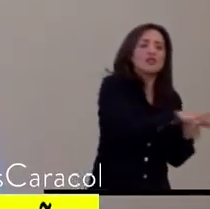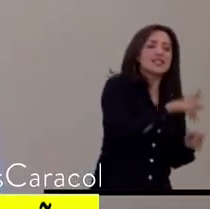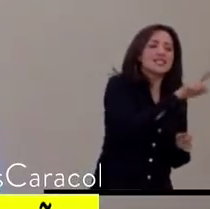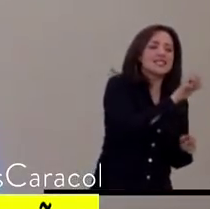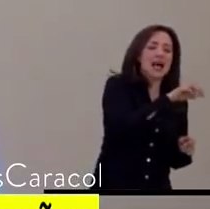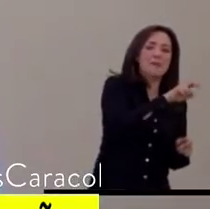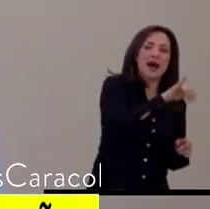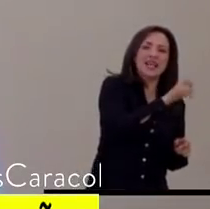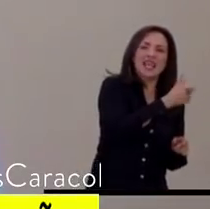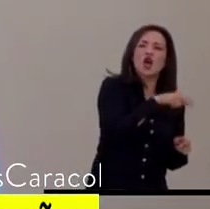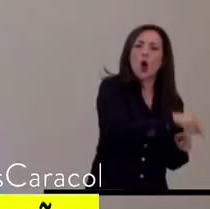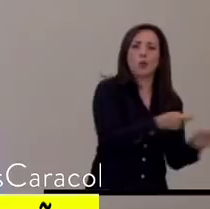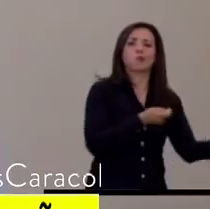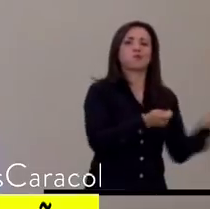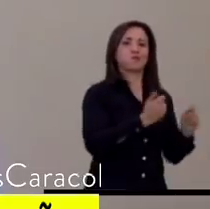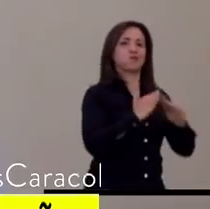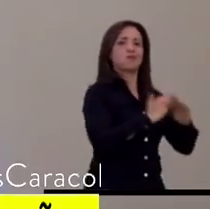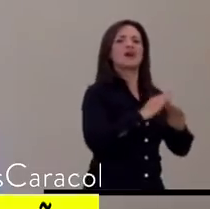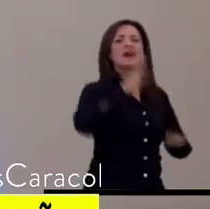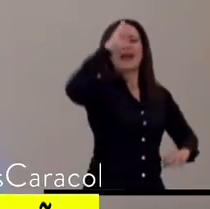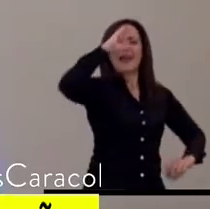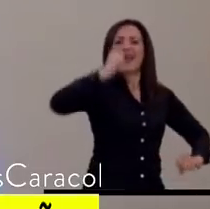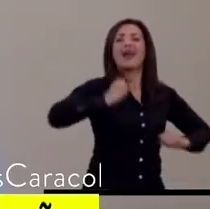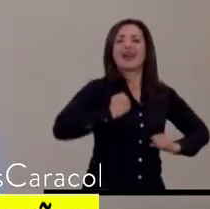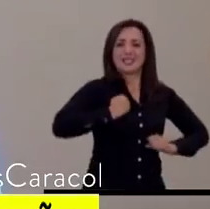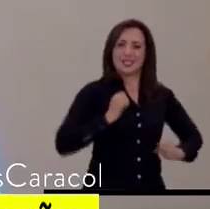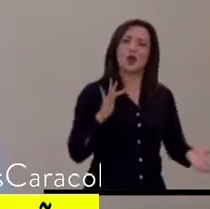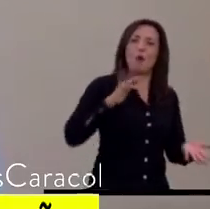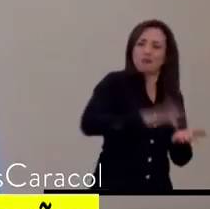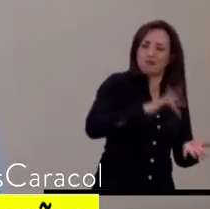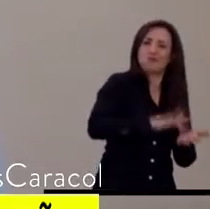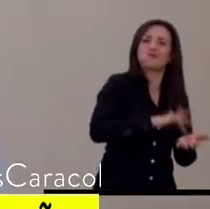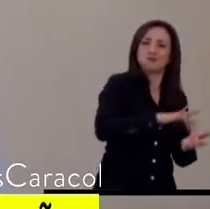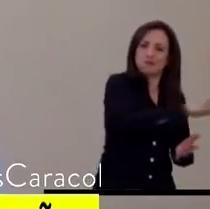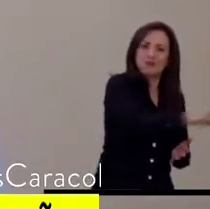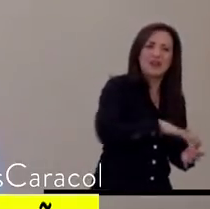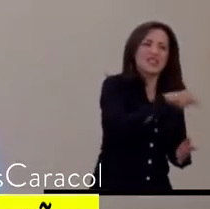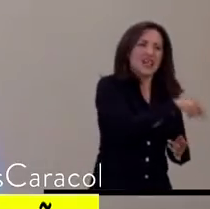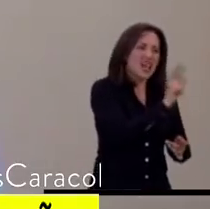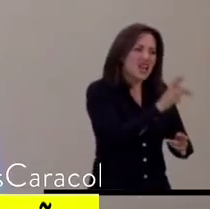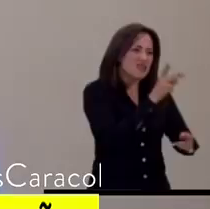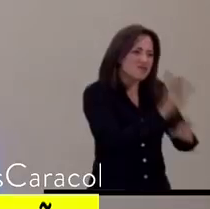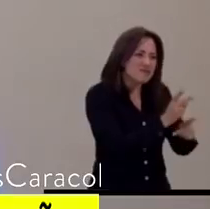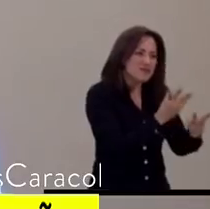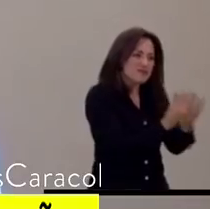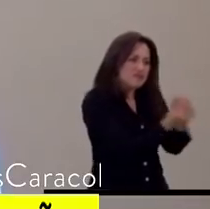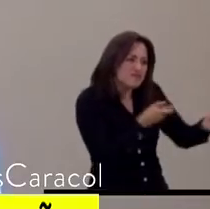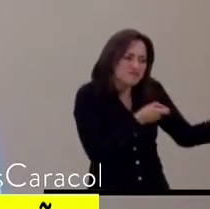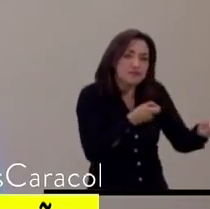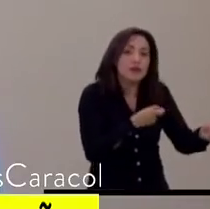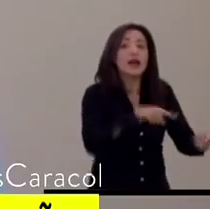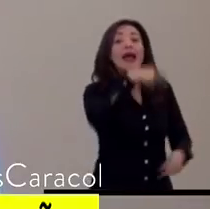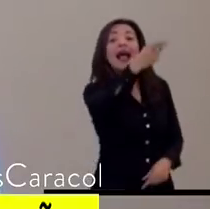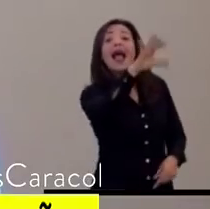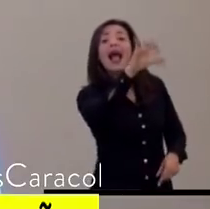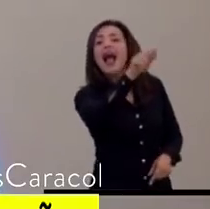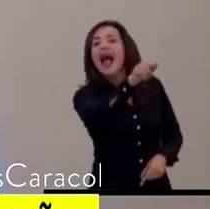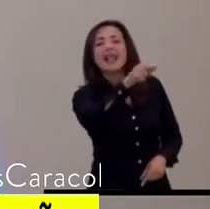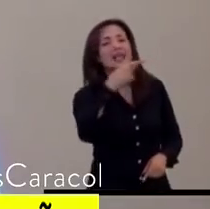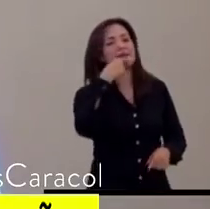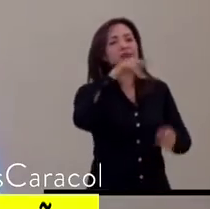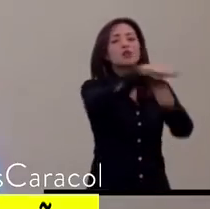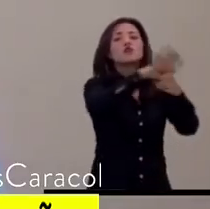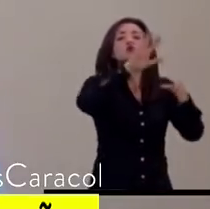específico del Ejército de Liberación Nacional, del territorio de la criminalidad armada y en Cali tenemos un fenómeno